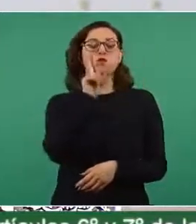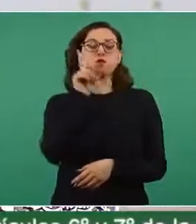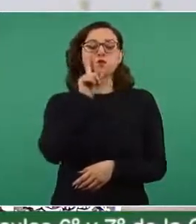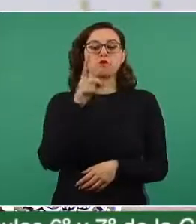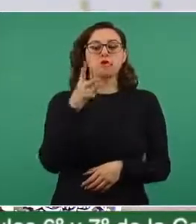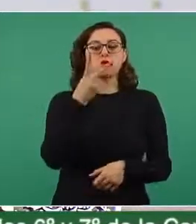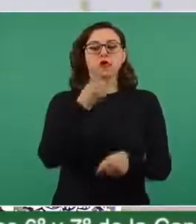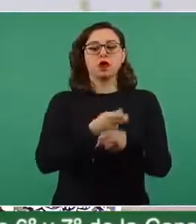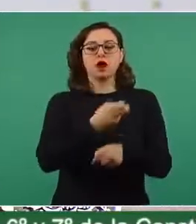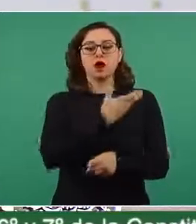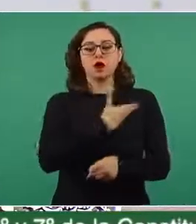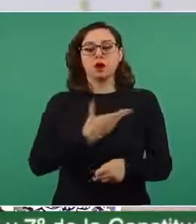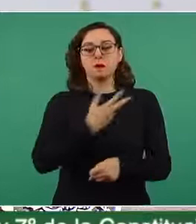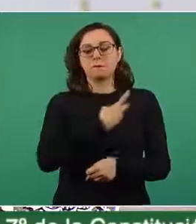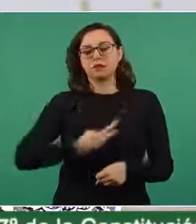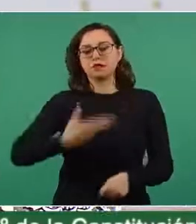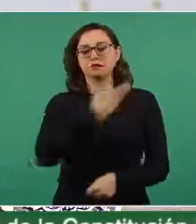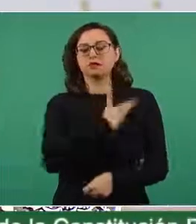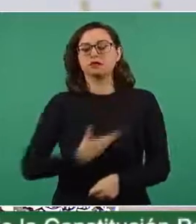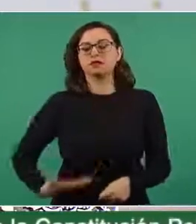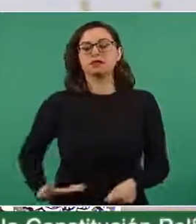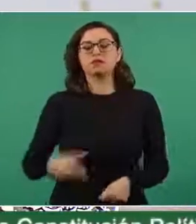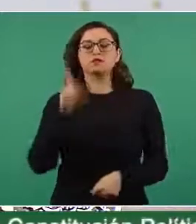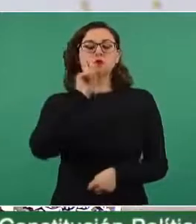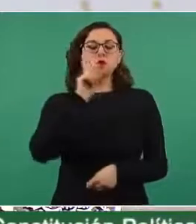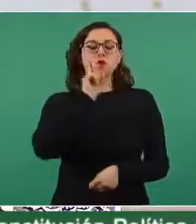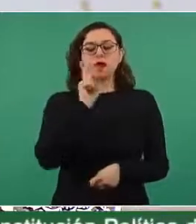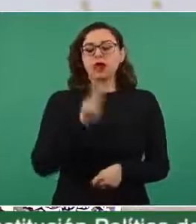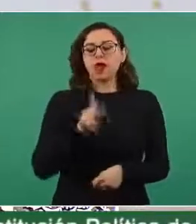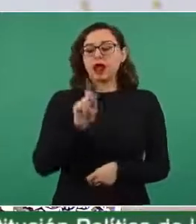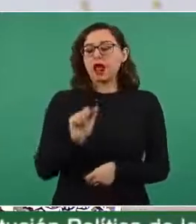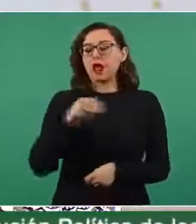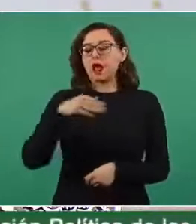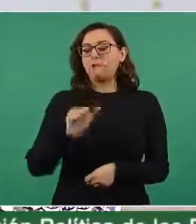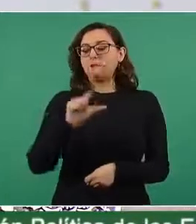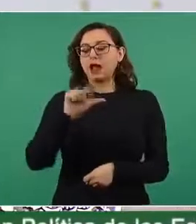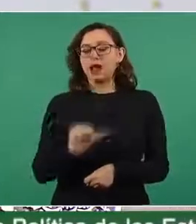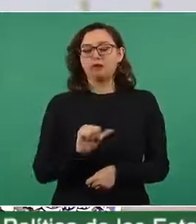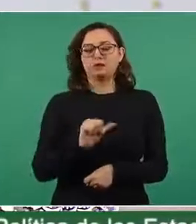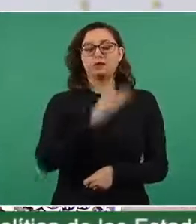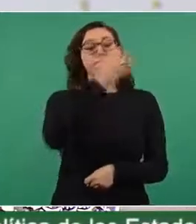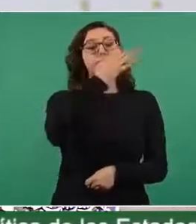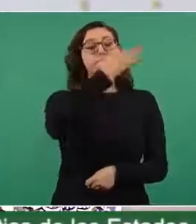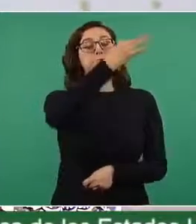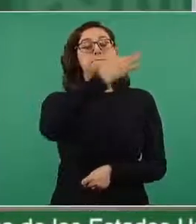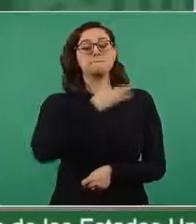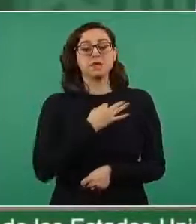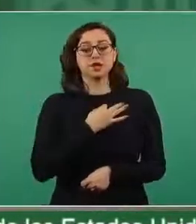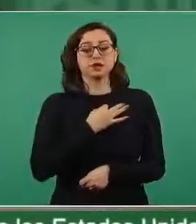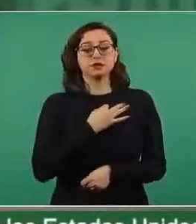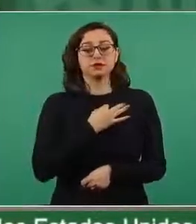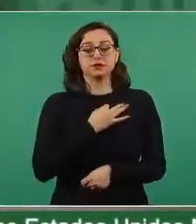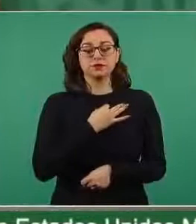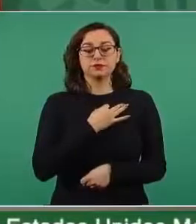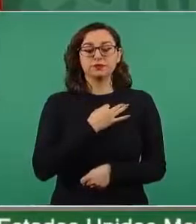Kamala Harris de que van a